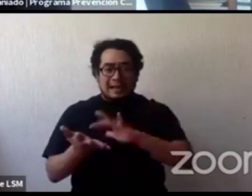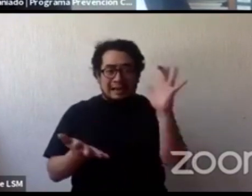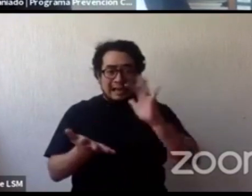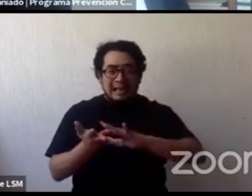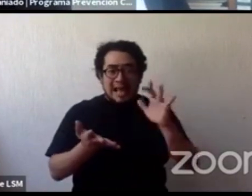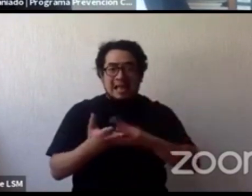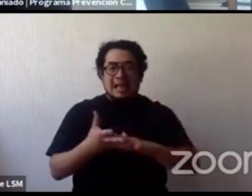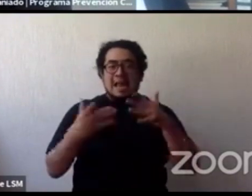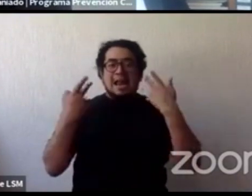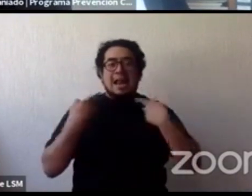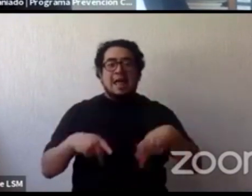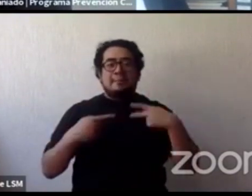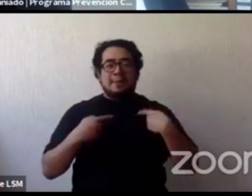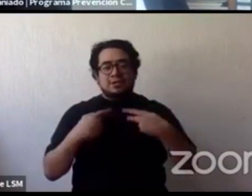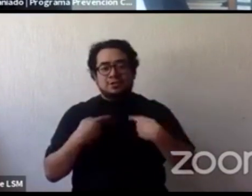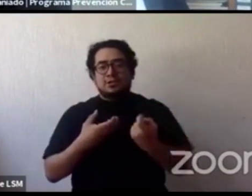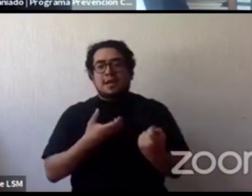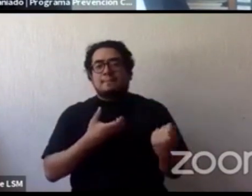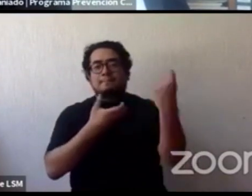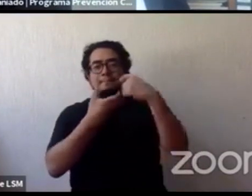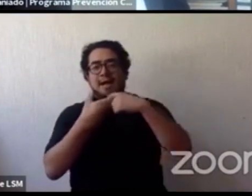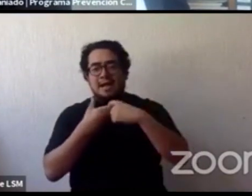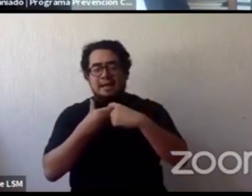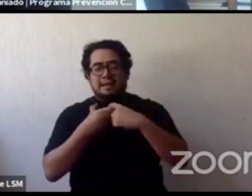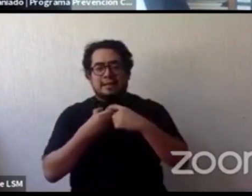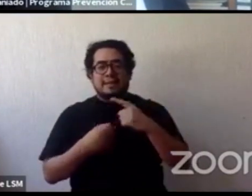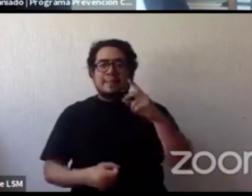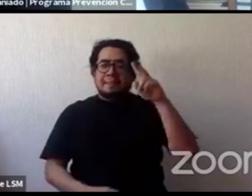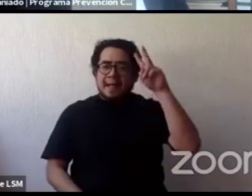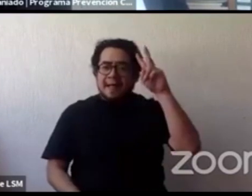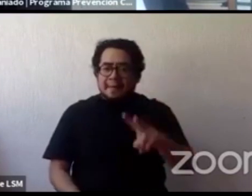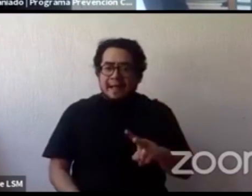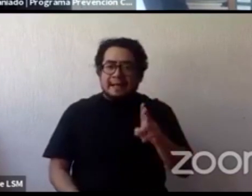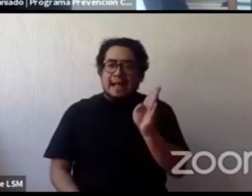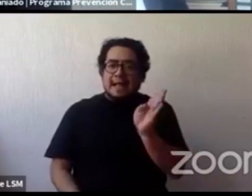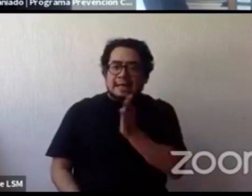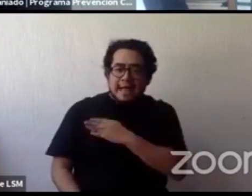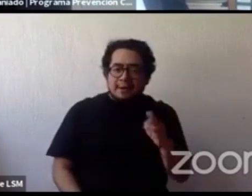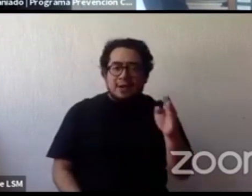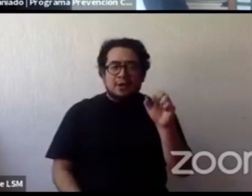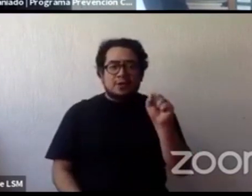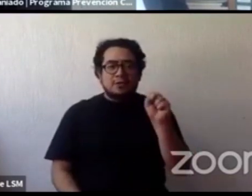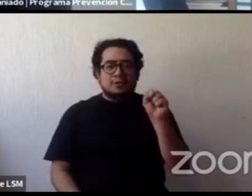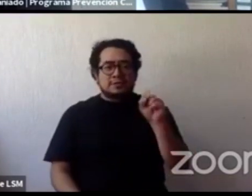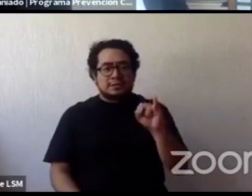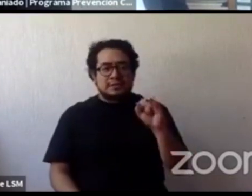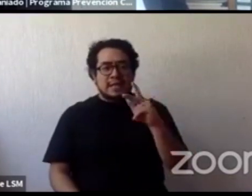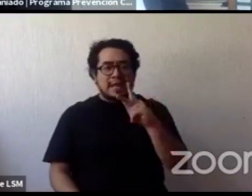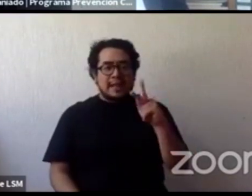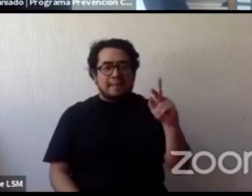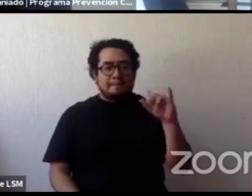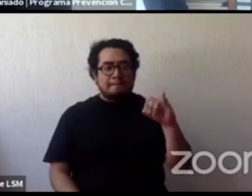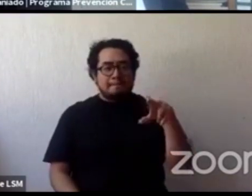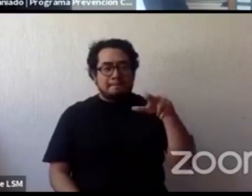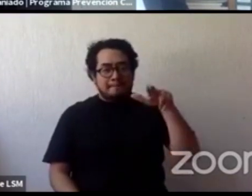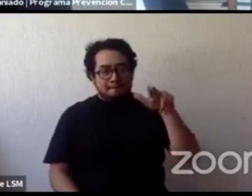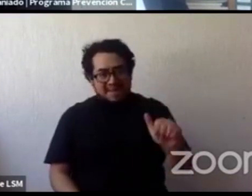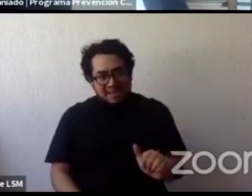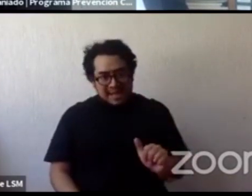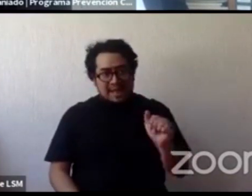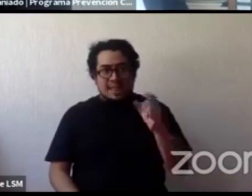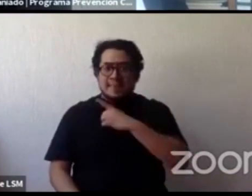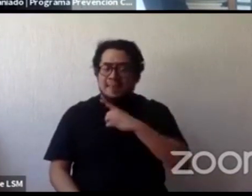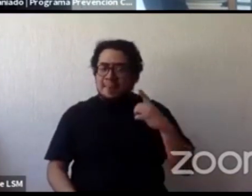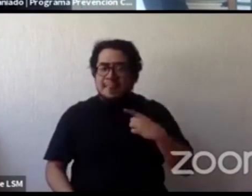a este conversatorio que insistimos qué bueno que el SIPIN está poniendo sobre la mesa estos temas se tienen que socializar